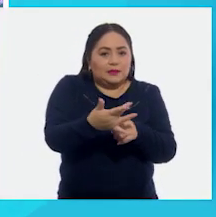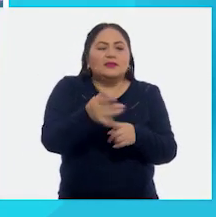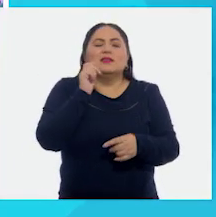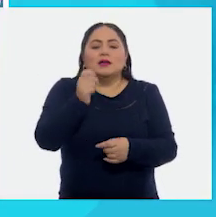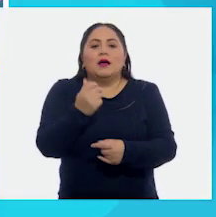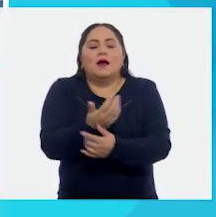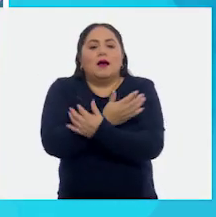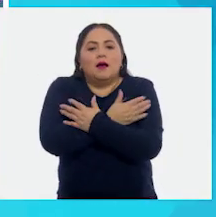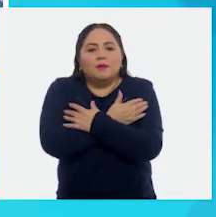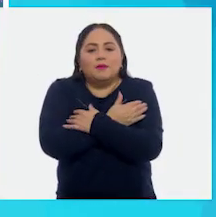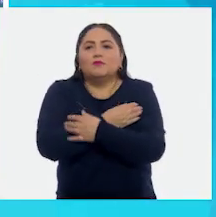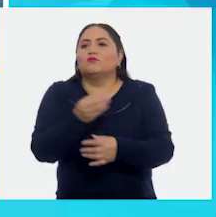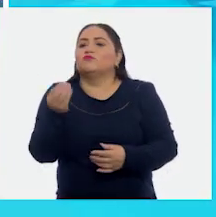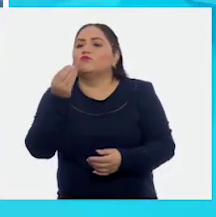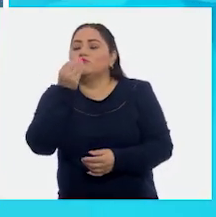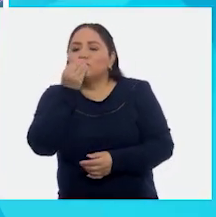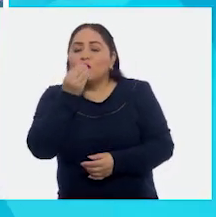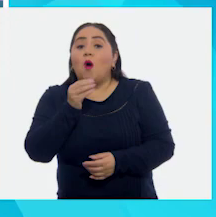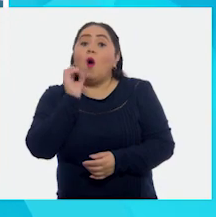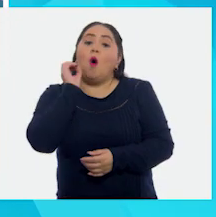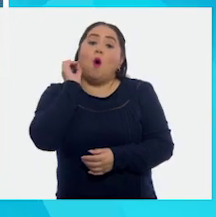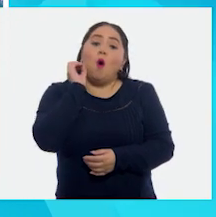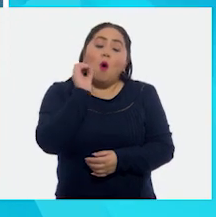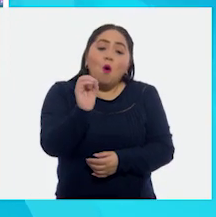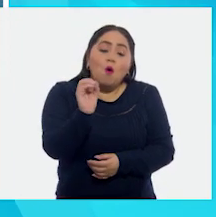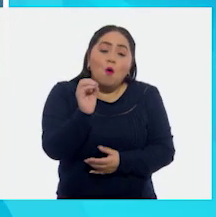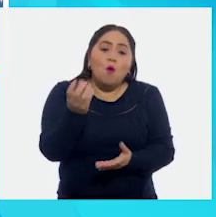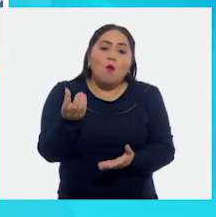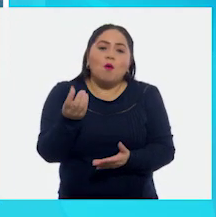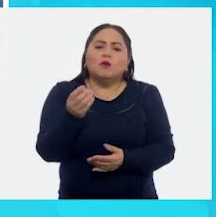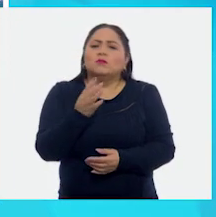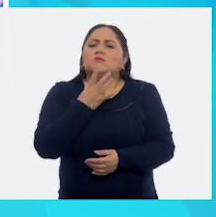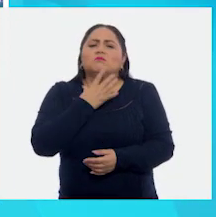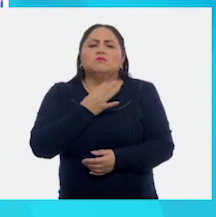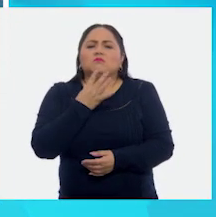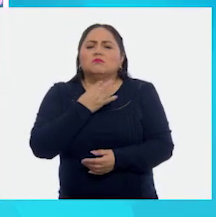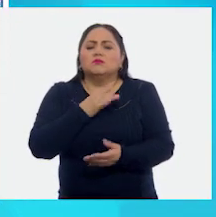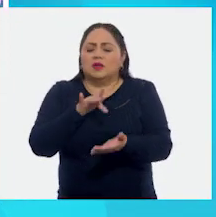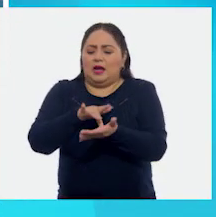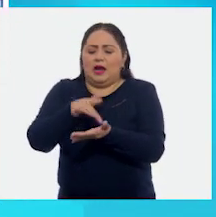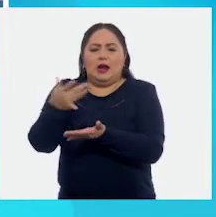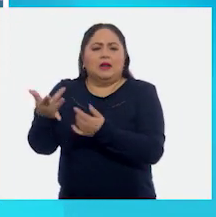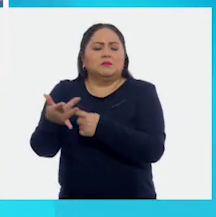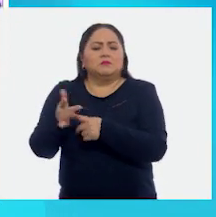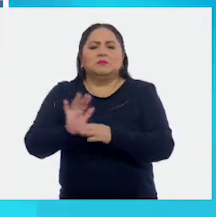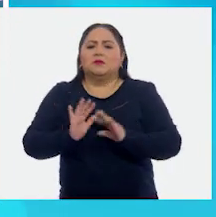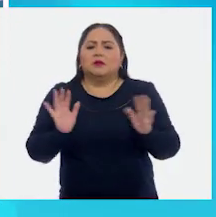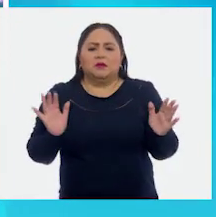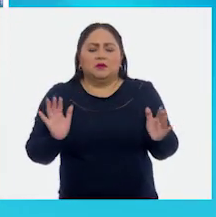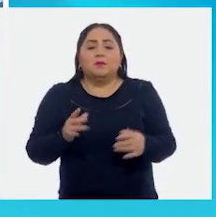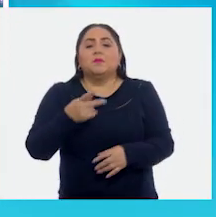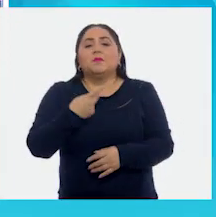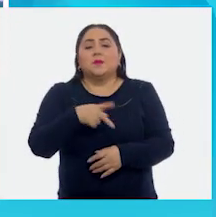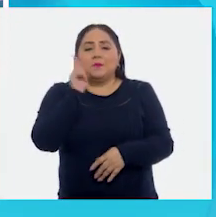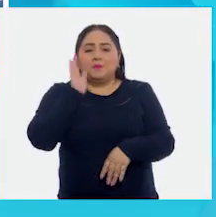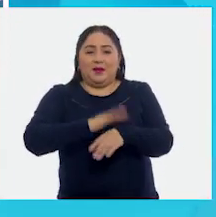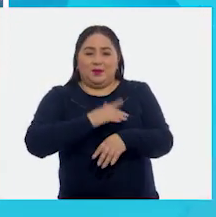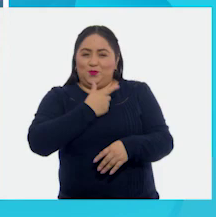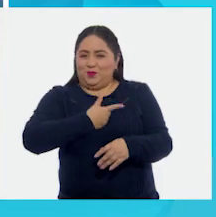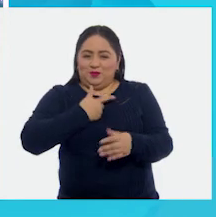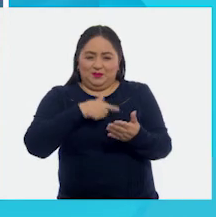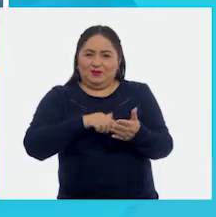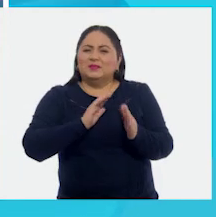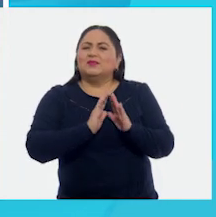abrazo, un beso o un simple muchas gracias. Lo que más me gustó de este